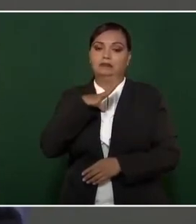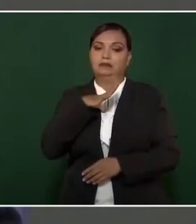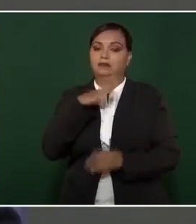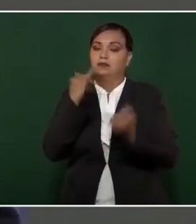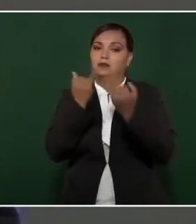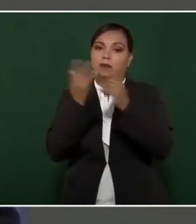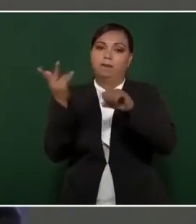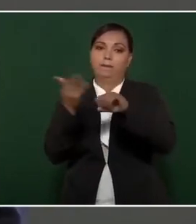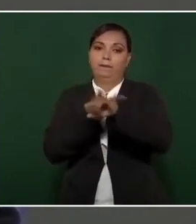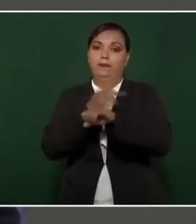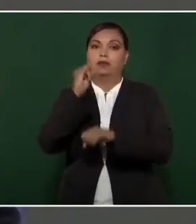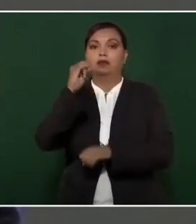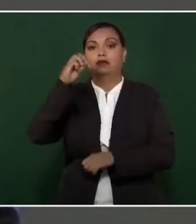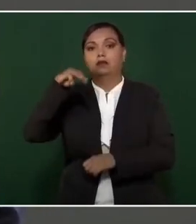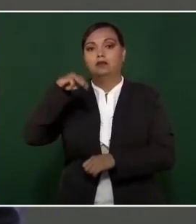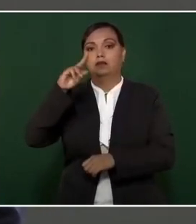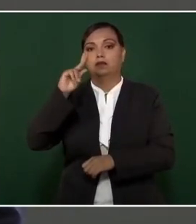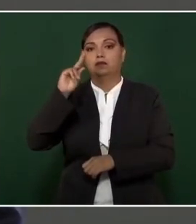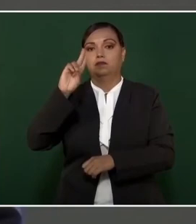impunidad.